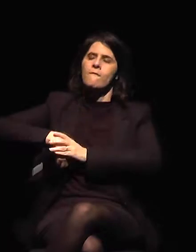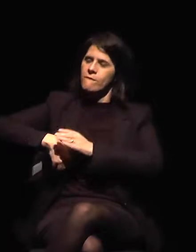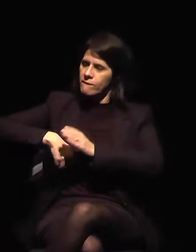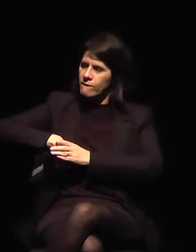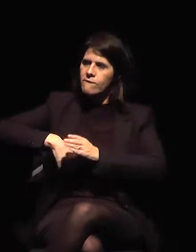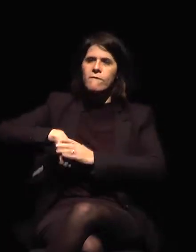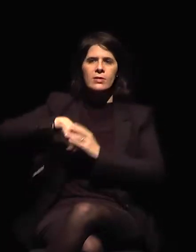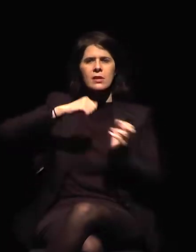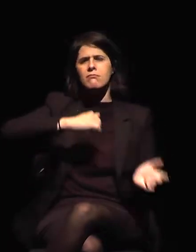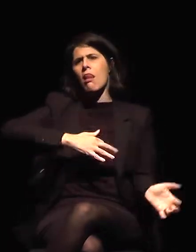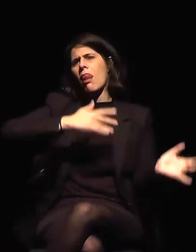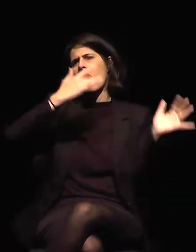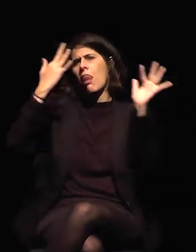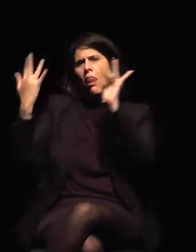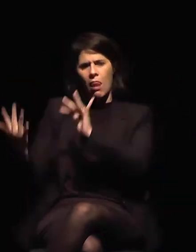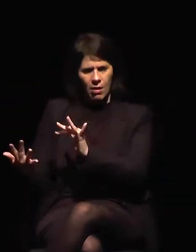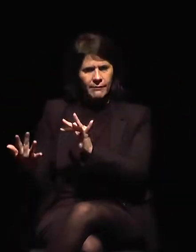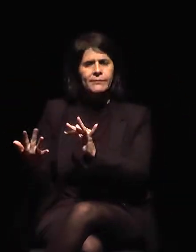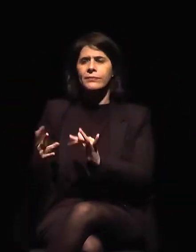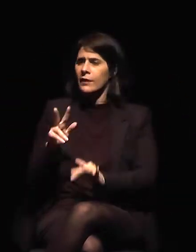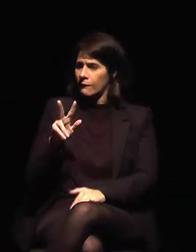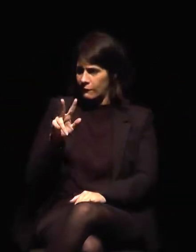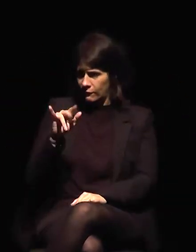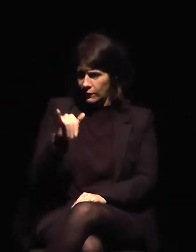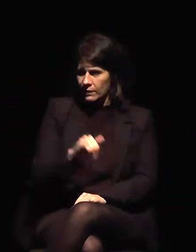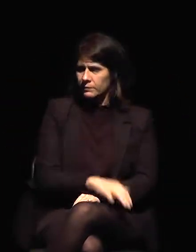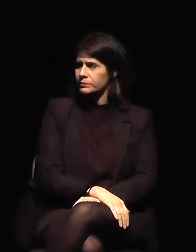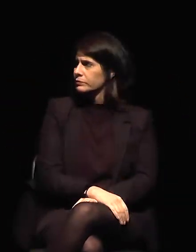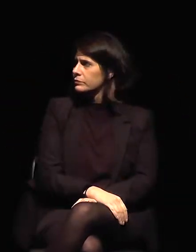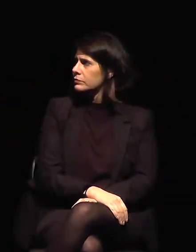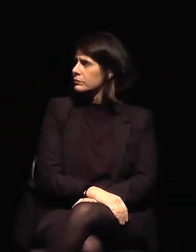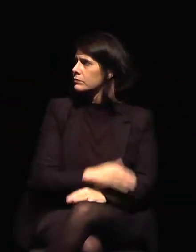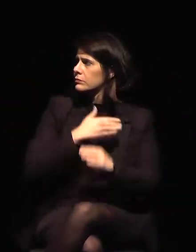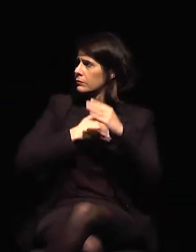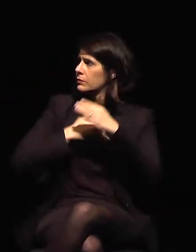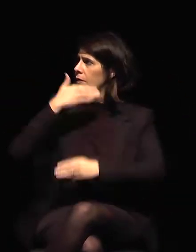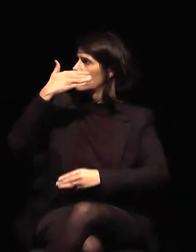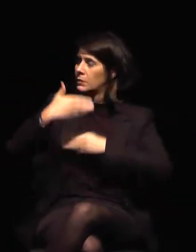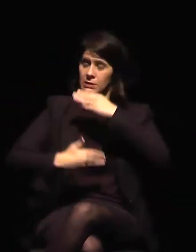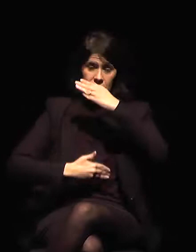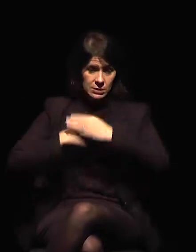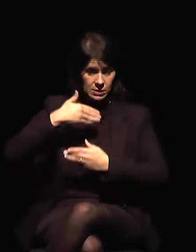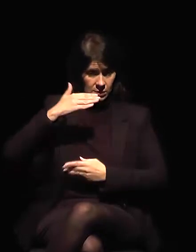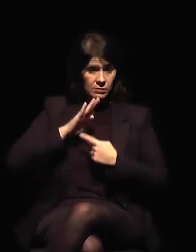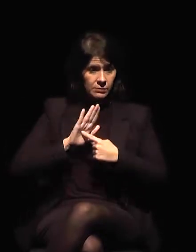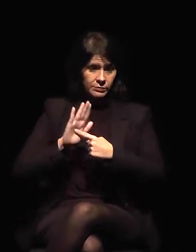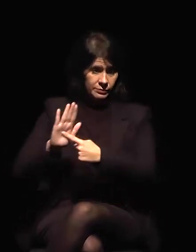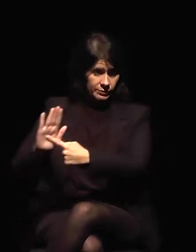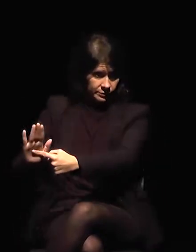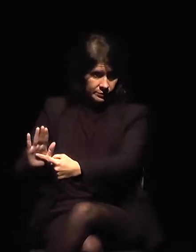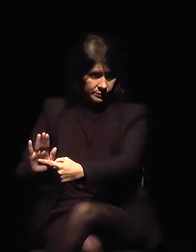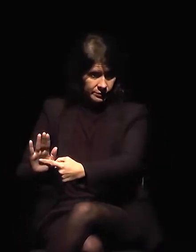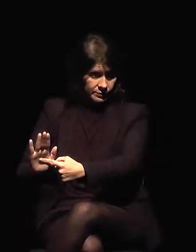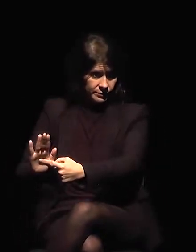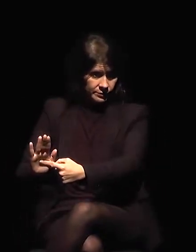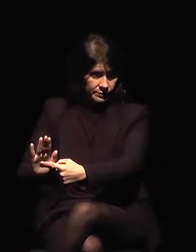diapositivas que les había traído. Bueno, pues entonces decidí que les haría la presentación y voy a empezar